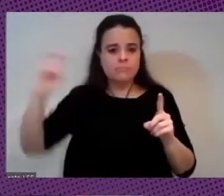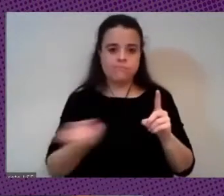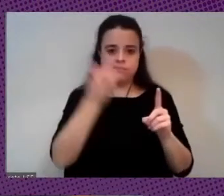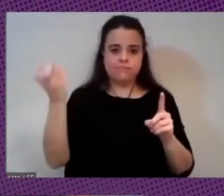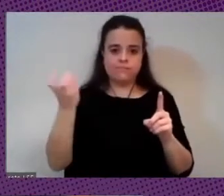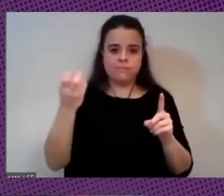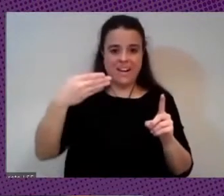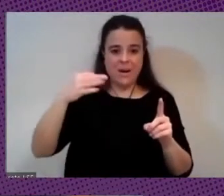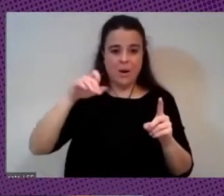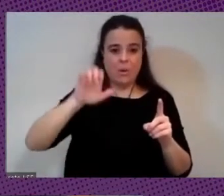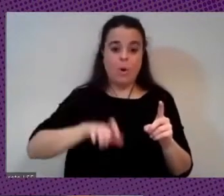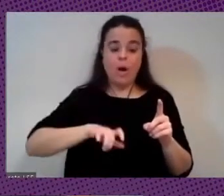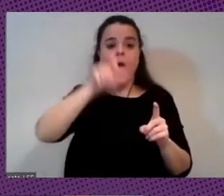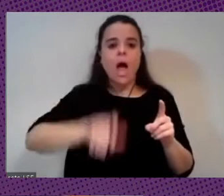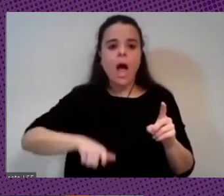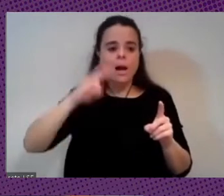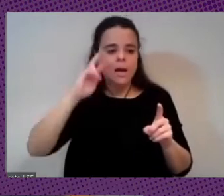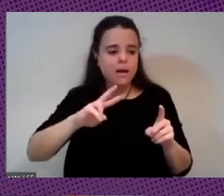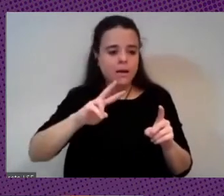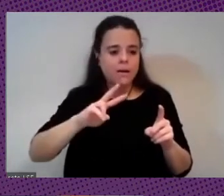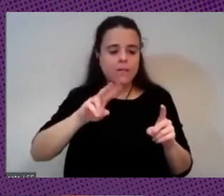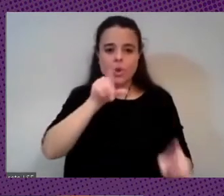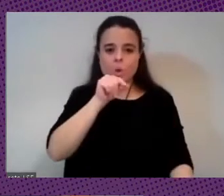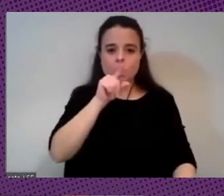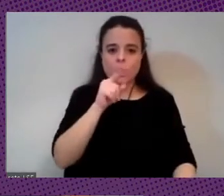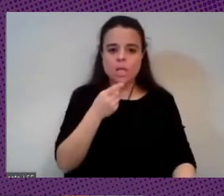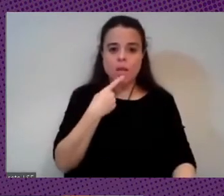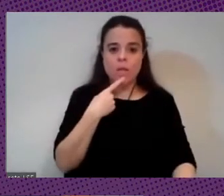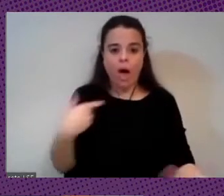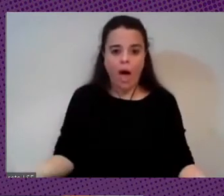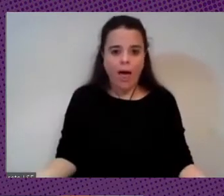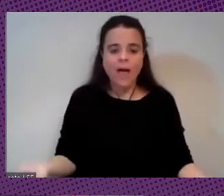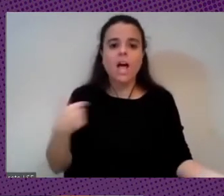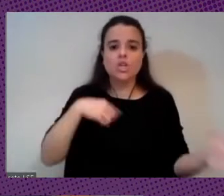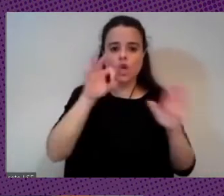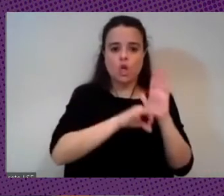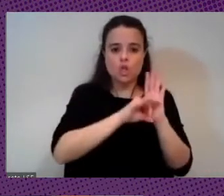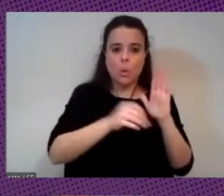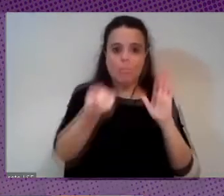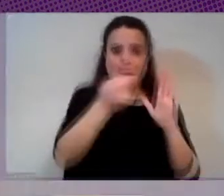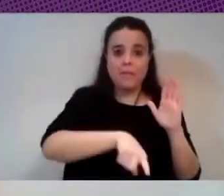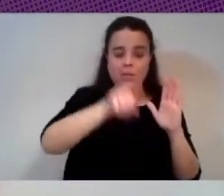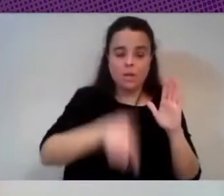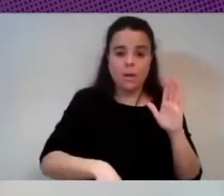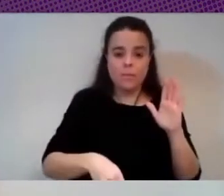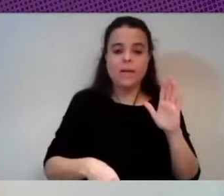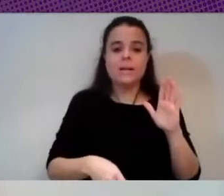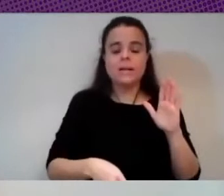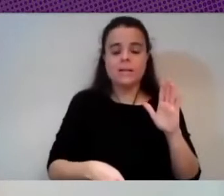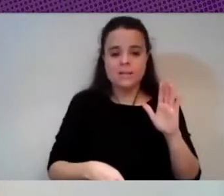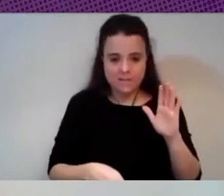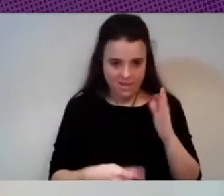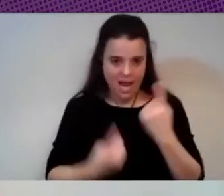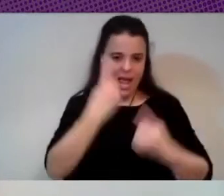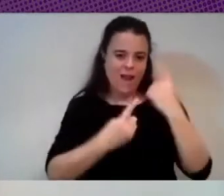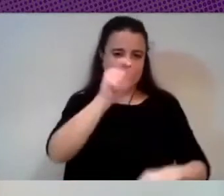y alguien lo ha visto en Twitter y ha yo había hecho también un software para esto y ha puesto el GitHub y bueno hay gente